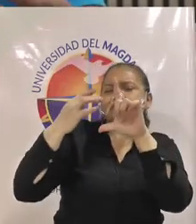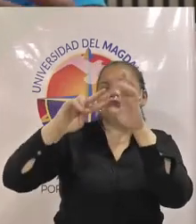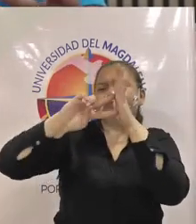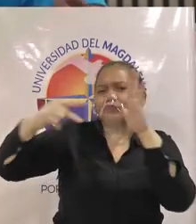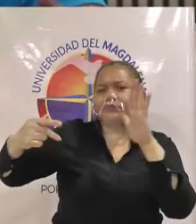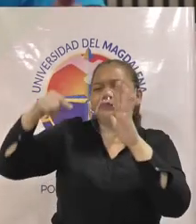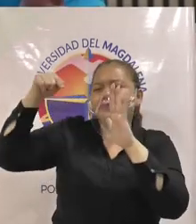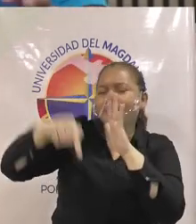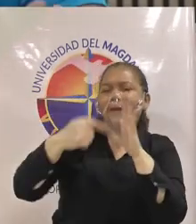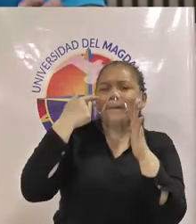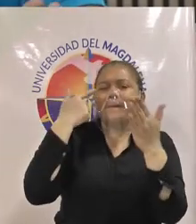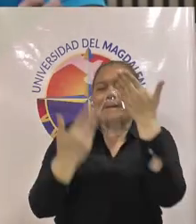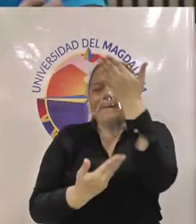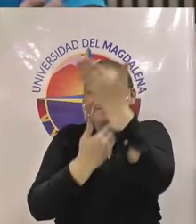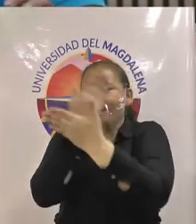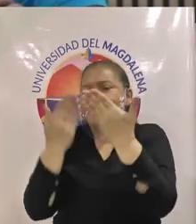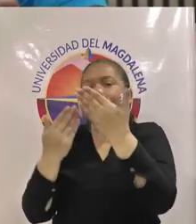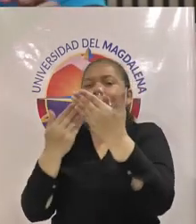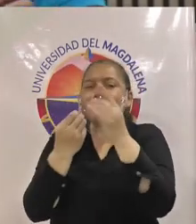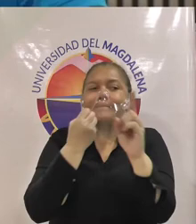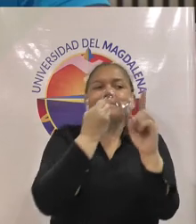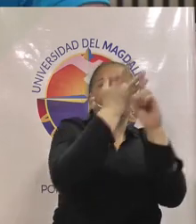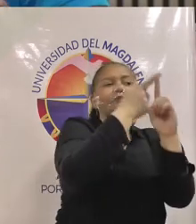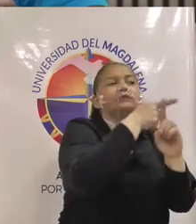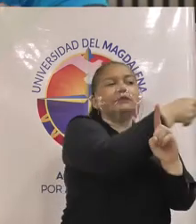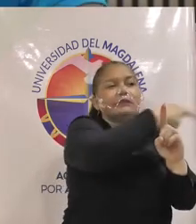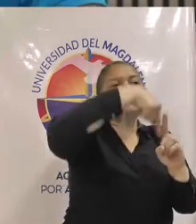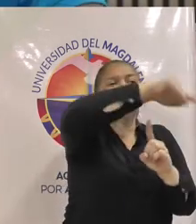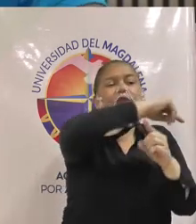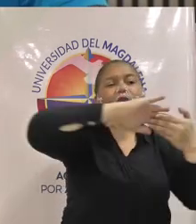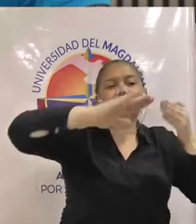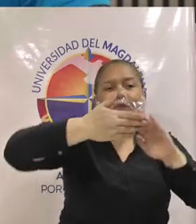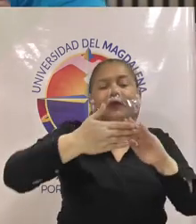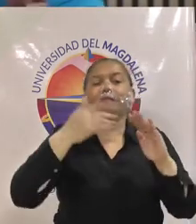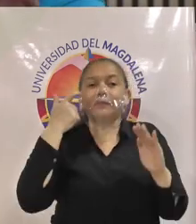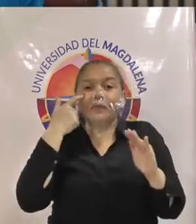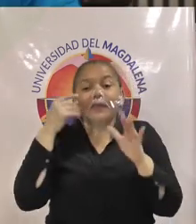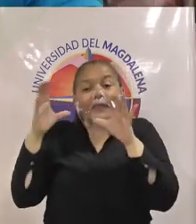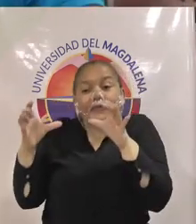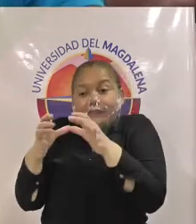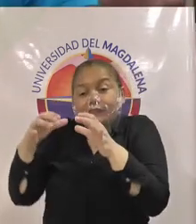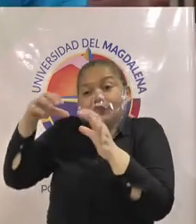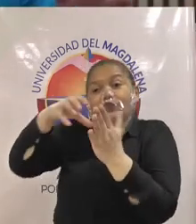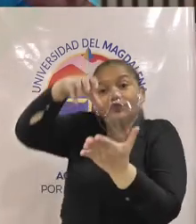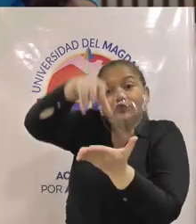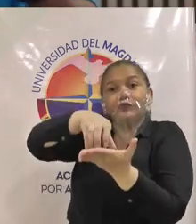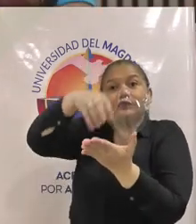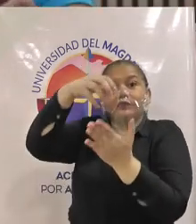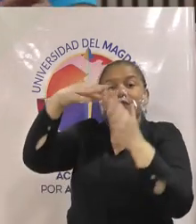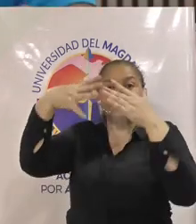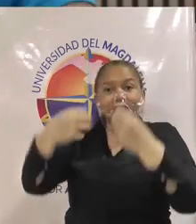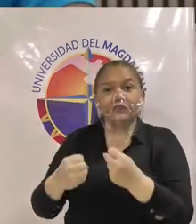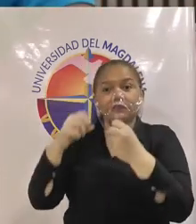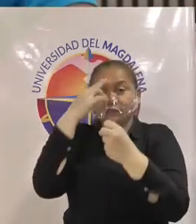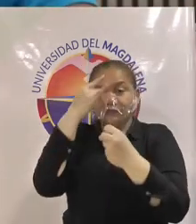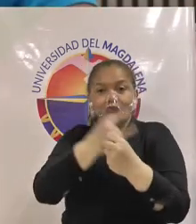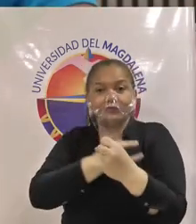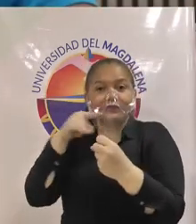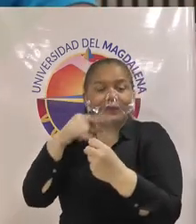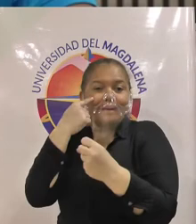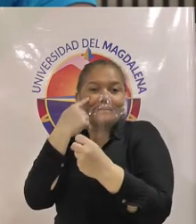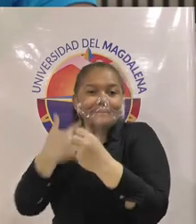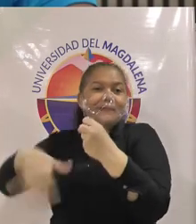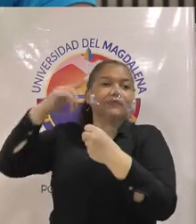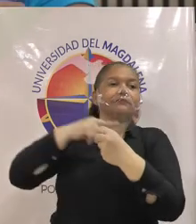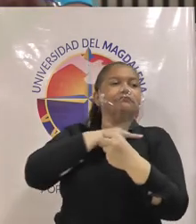procesos académicos en estas comunidades mediante la creación de esta sedes descentralizamos a la universidad y adquirimos un mayor compromiso con el